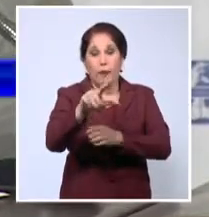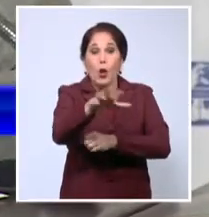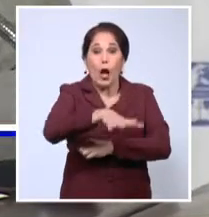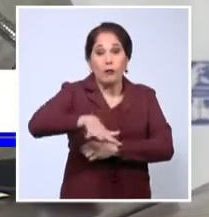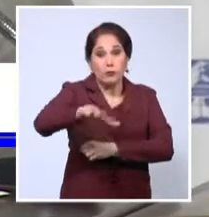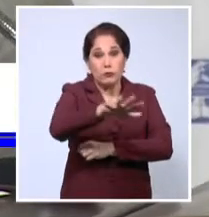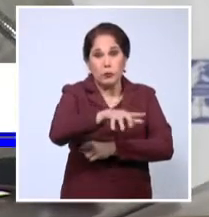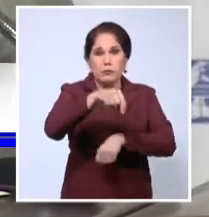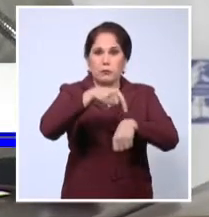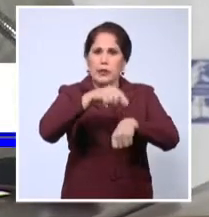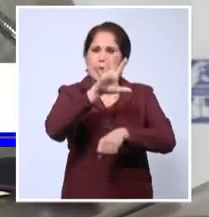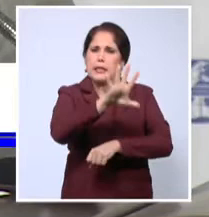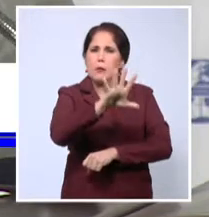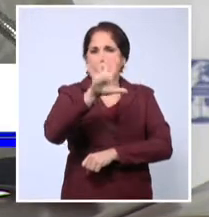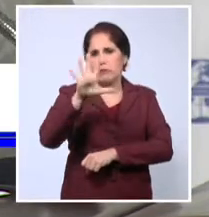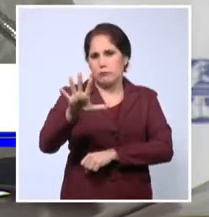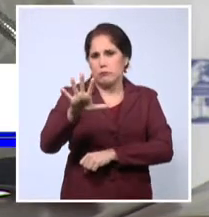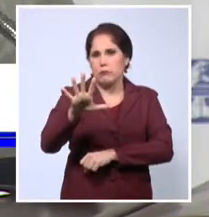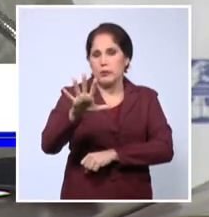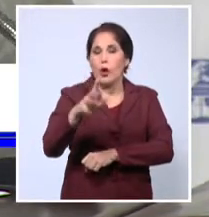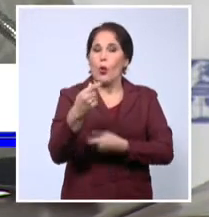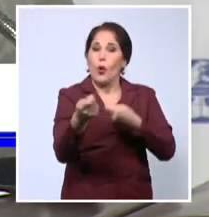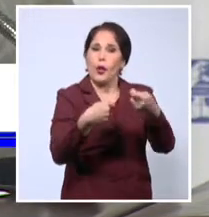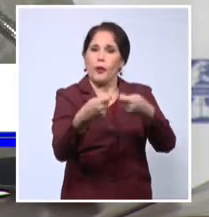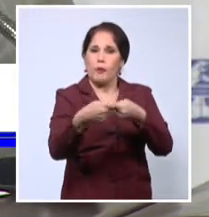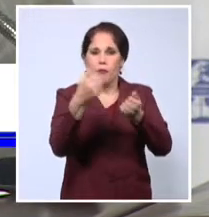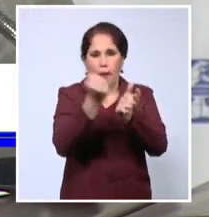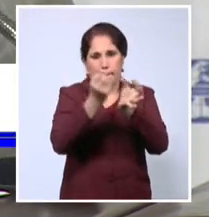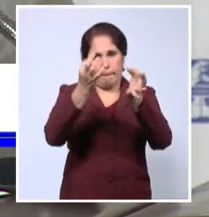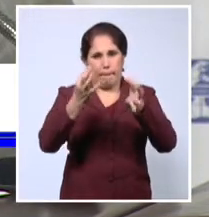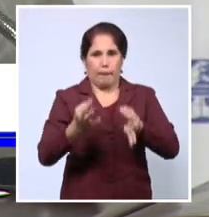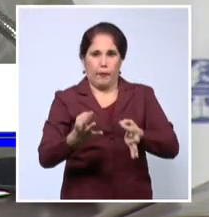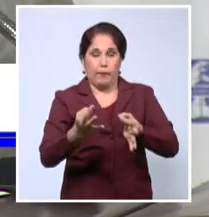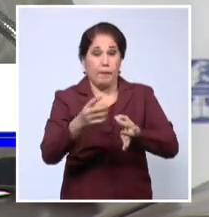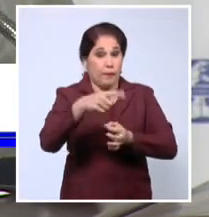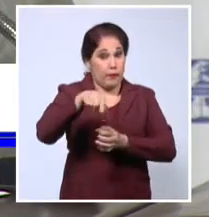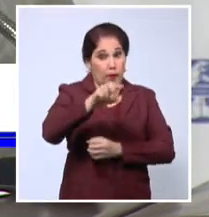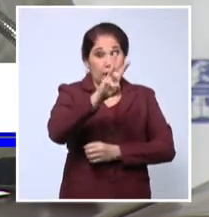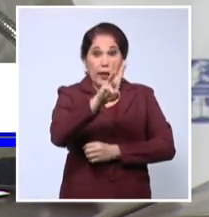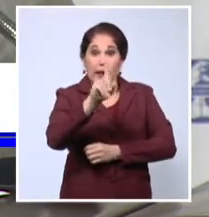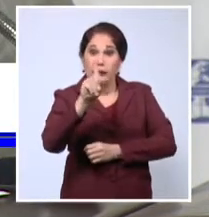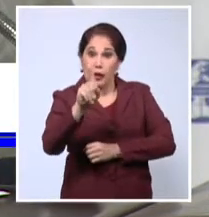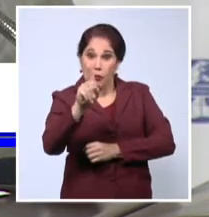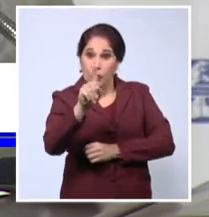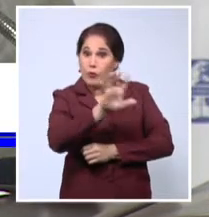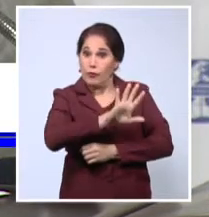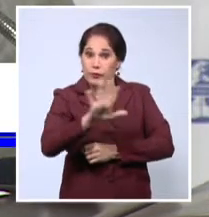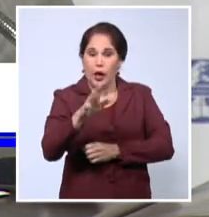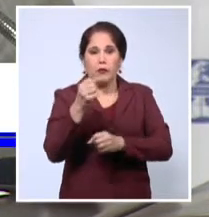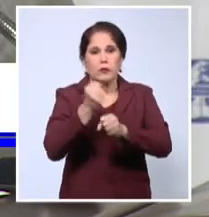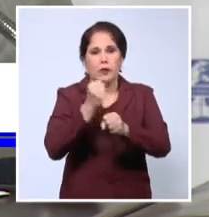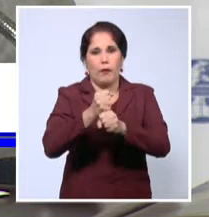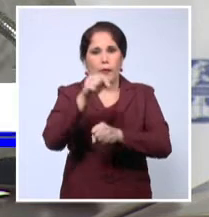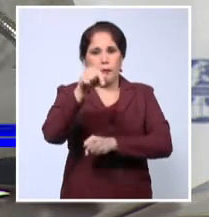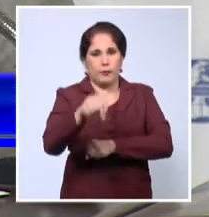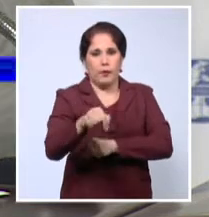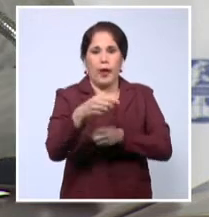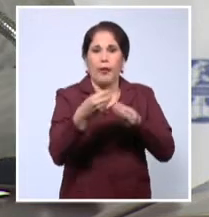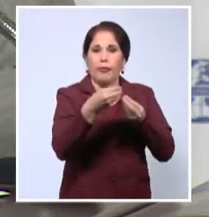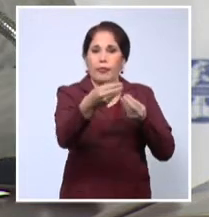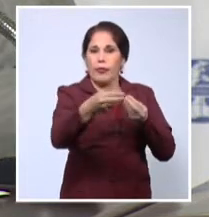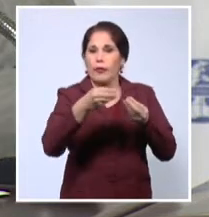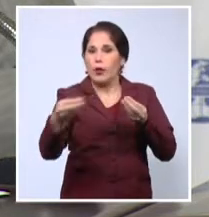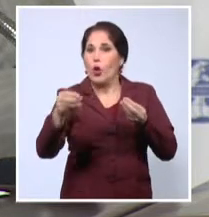estos momentos 55 negocios aprobados, de ellos 31 ya en operaciones, distribuidos